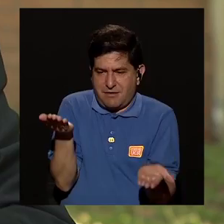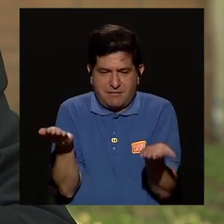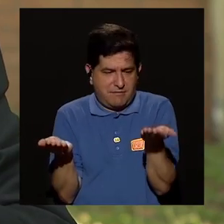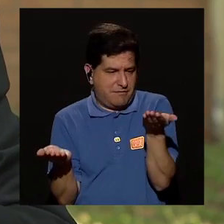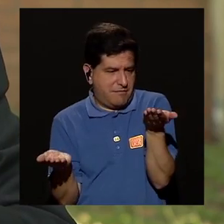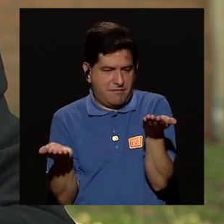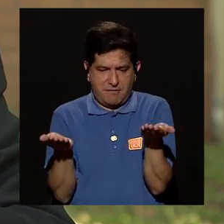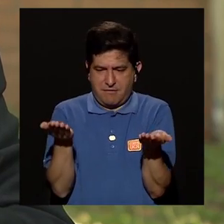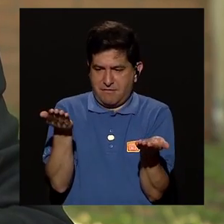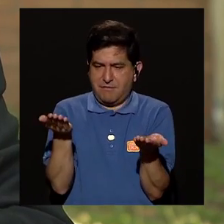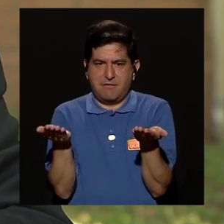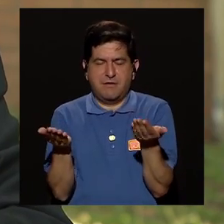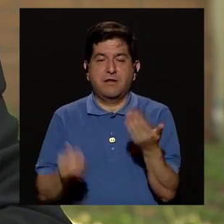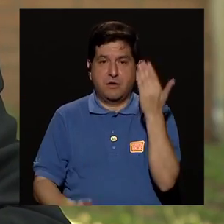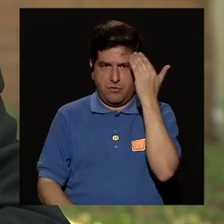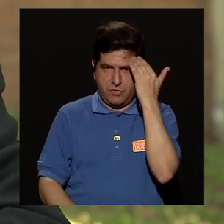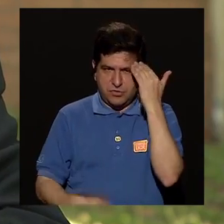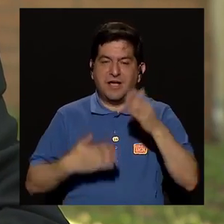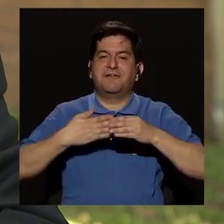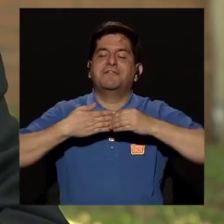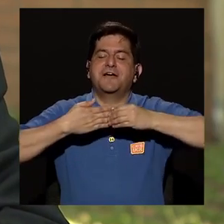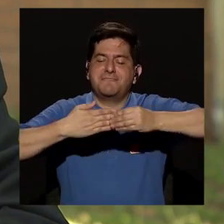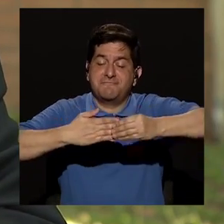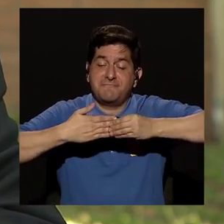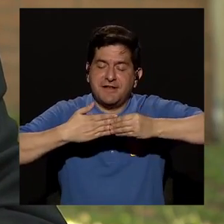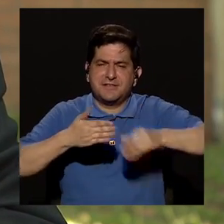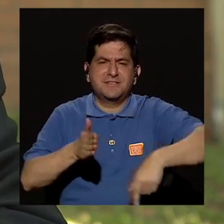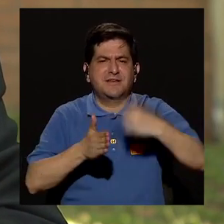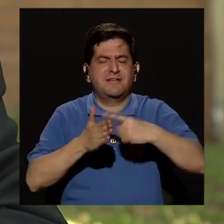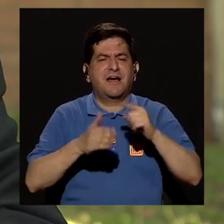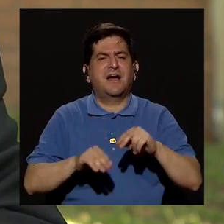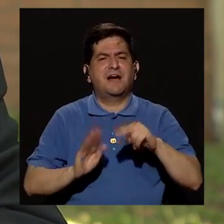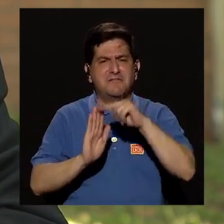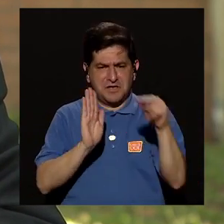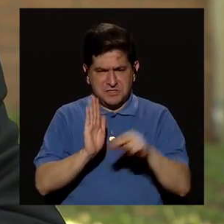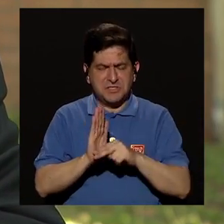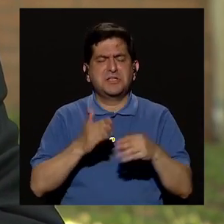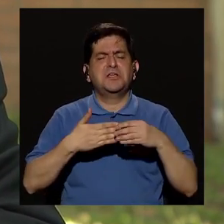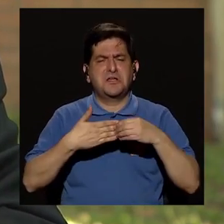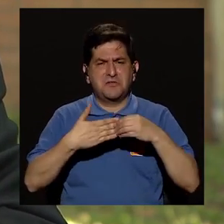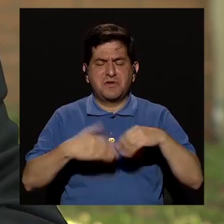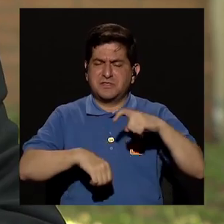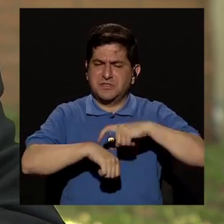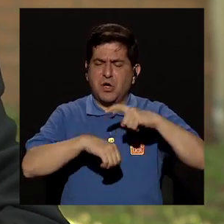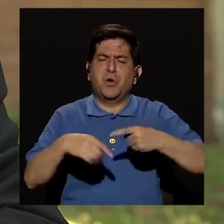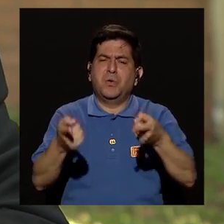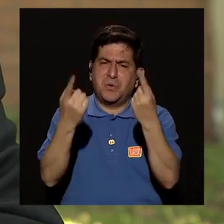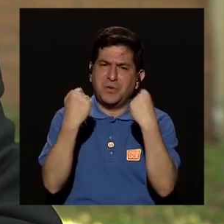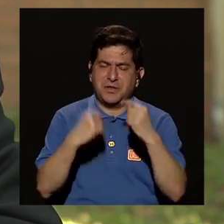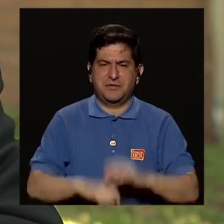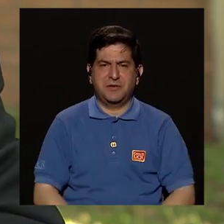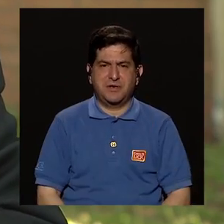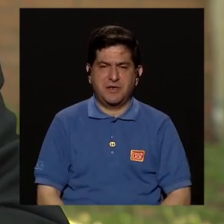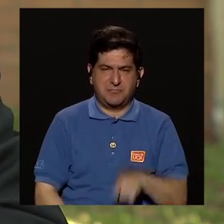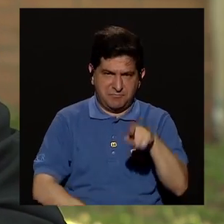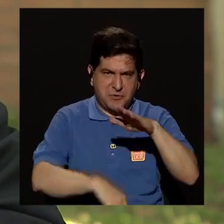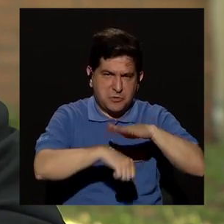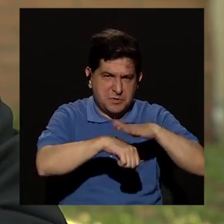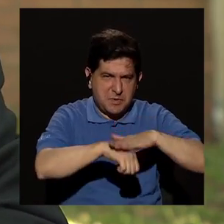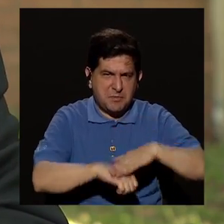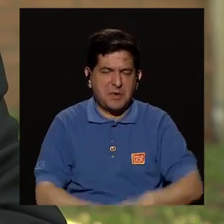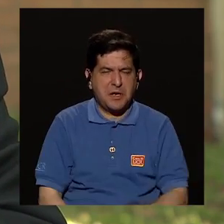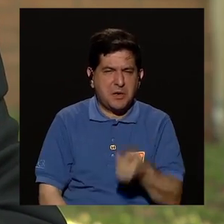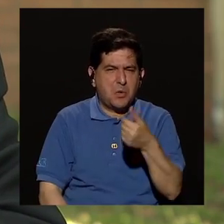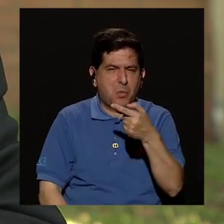de equilibrio entre saber ser flexibles hay normas que a veces podemos ser flexibles con la norma la hora de llegada por ejemplo bueno te puedo